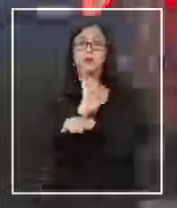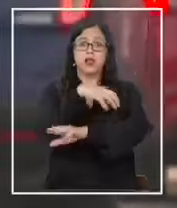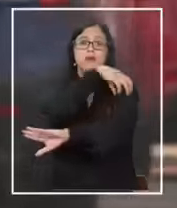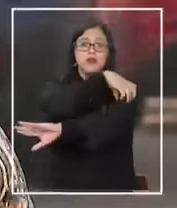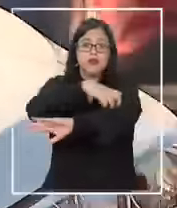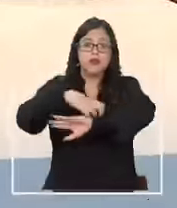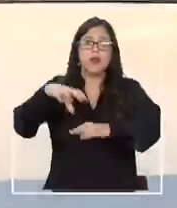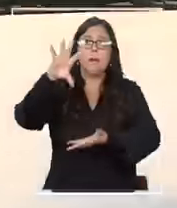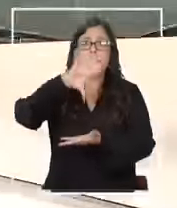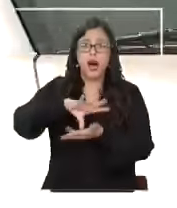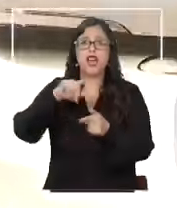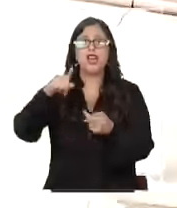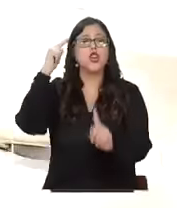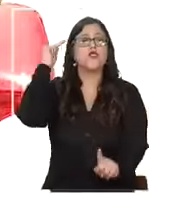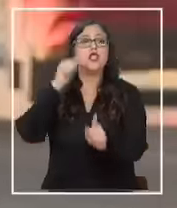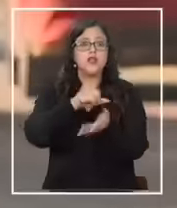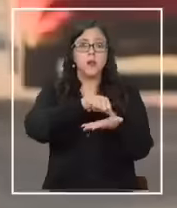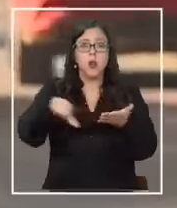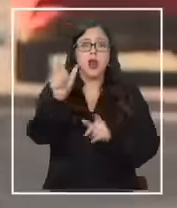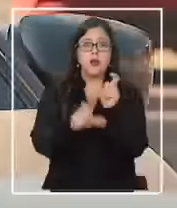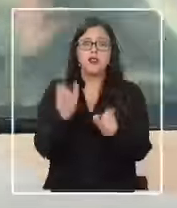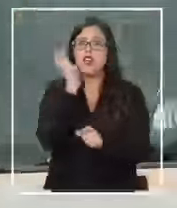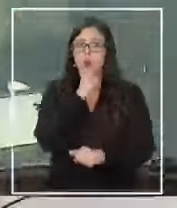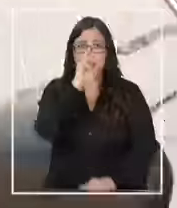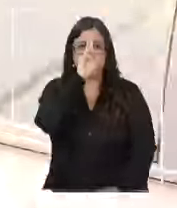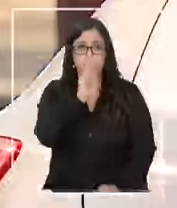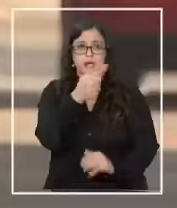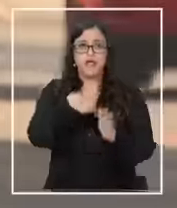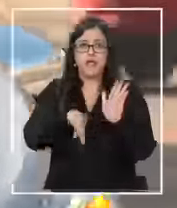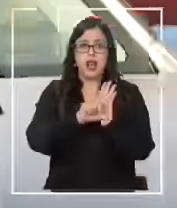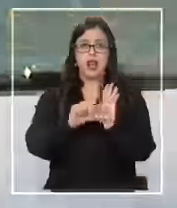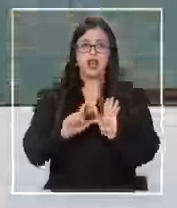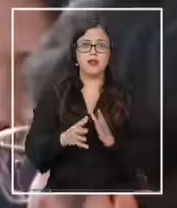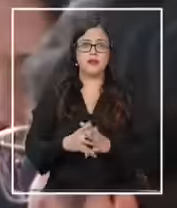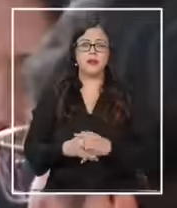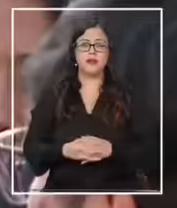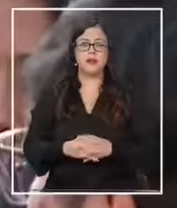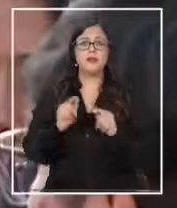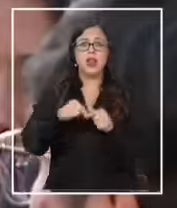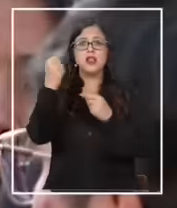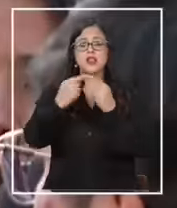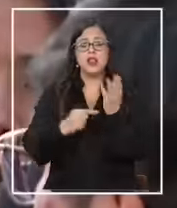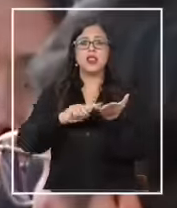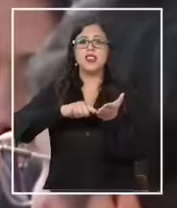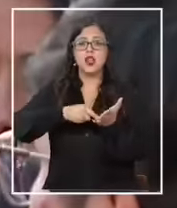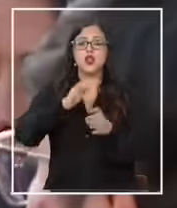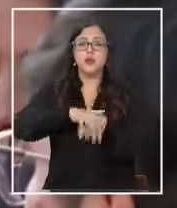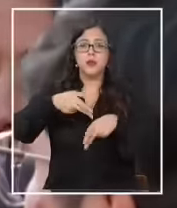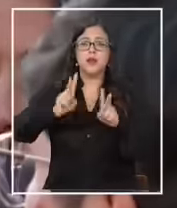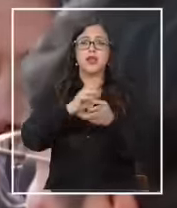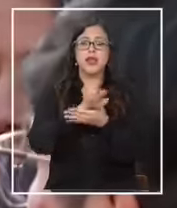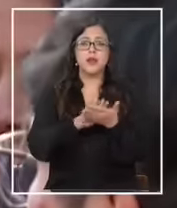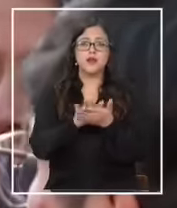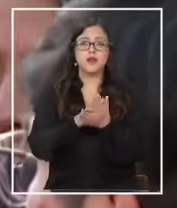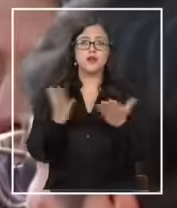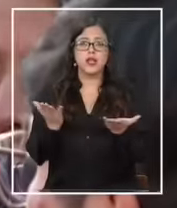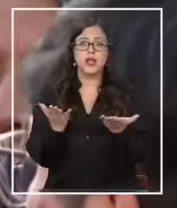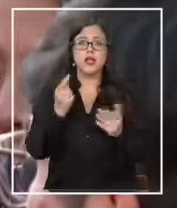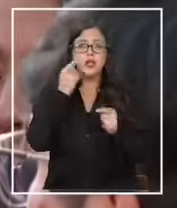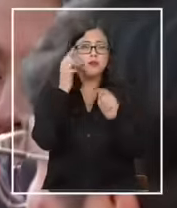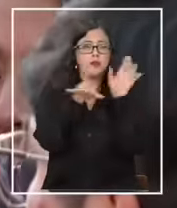cuyo objetivo es multar a quienes no respeten las leyes. Son distintas tecnologías las que nos permiten, por ejemplo, poder